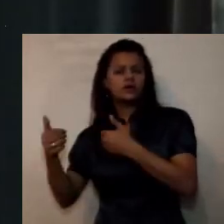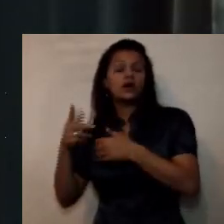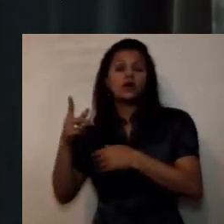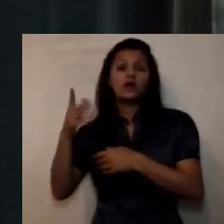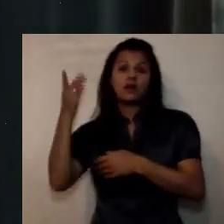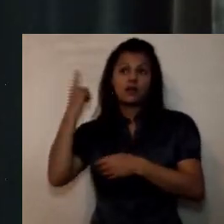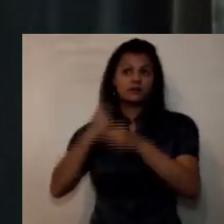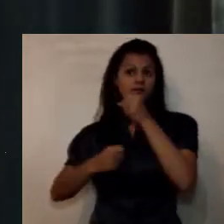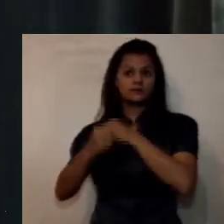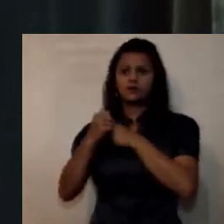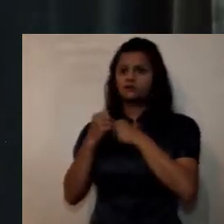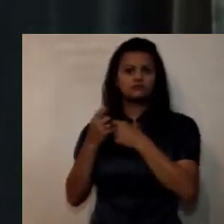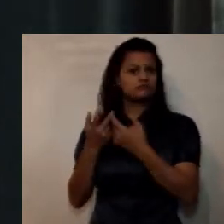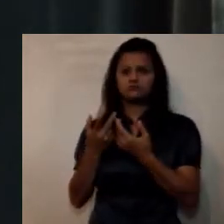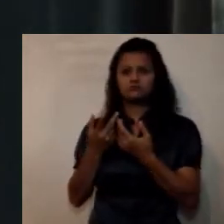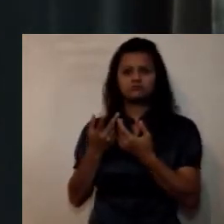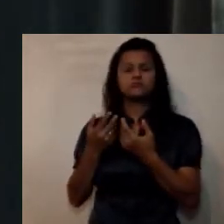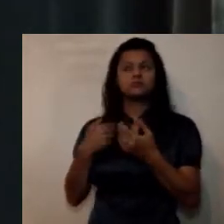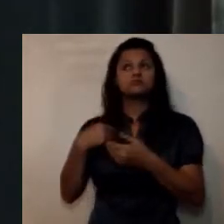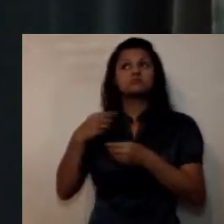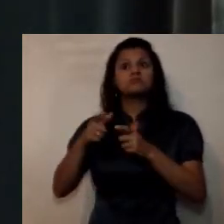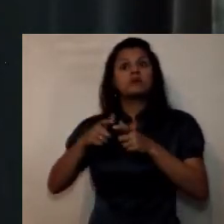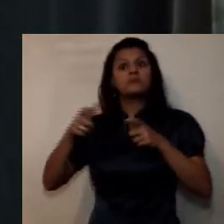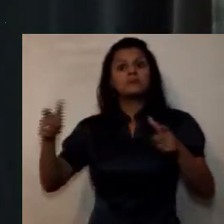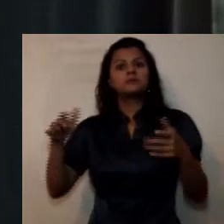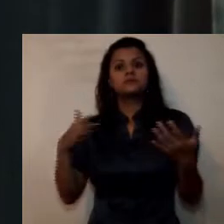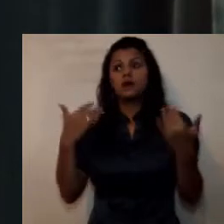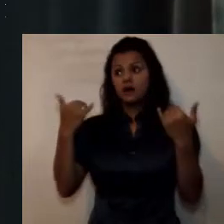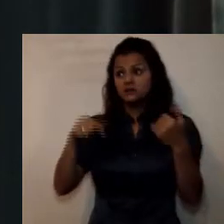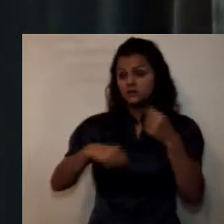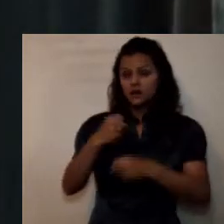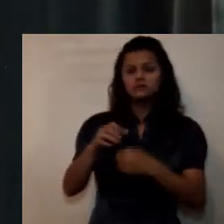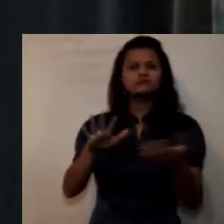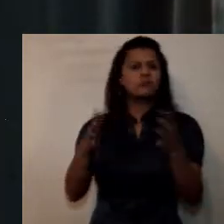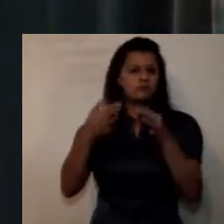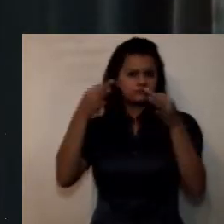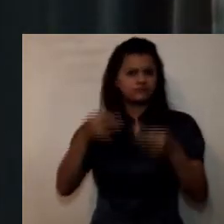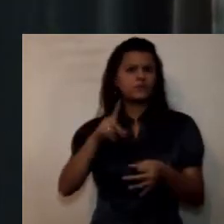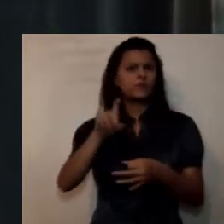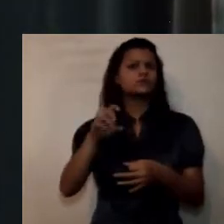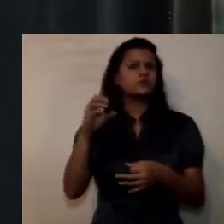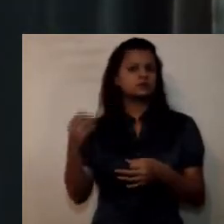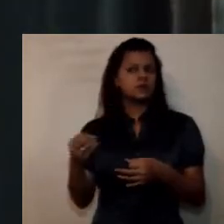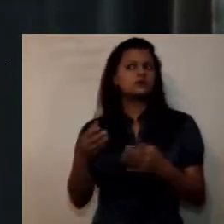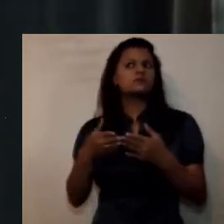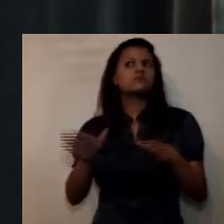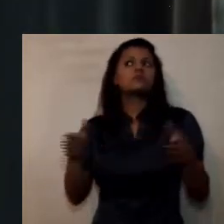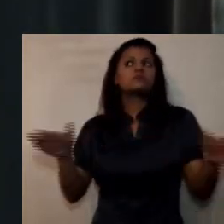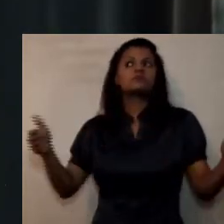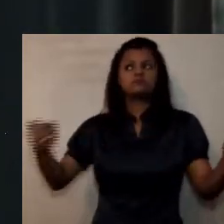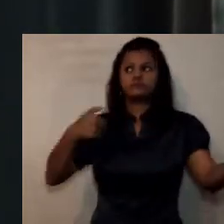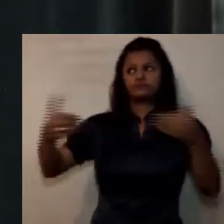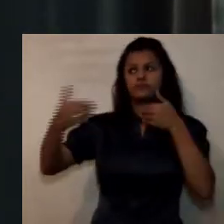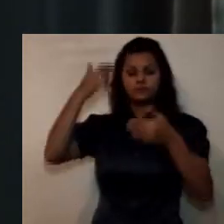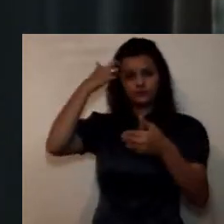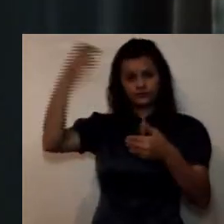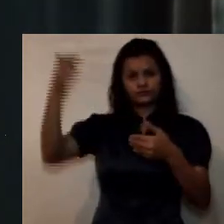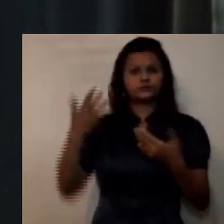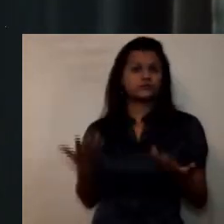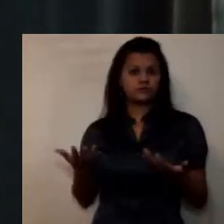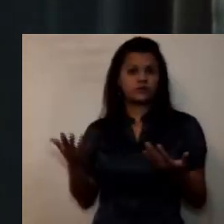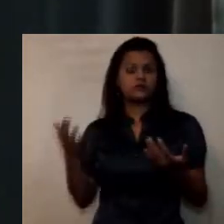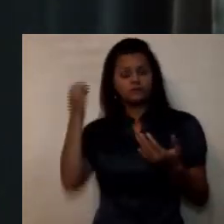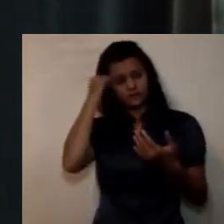fueron surtidos entonces estamos hablando que hay cupos cercanos a 60 de este año para poder ampliar nuestra planta docente